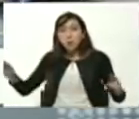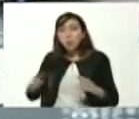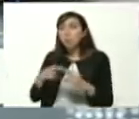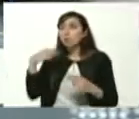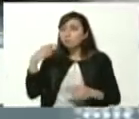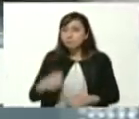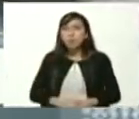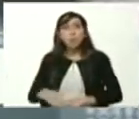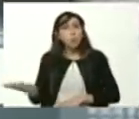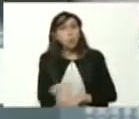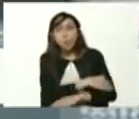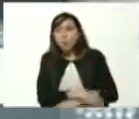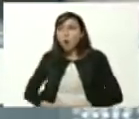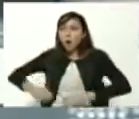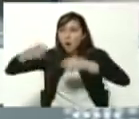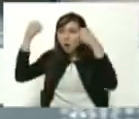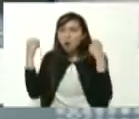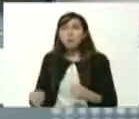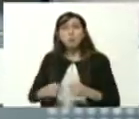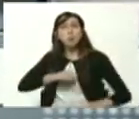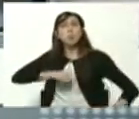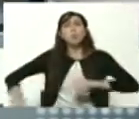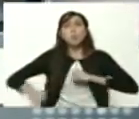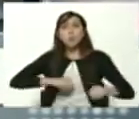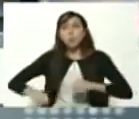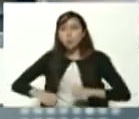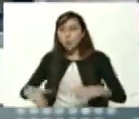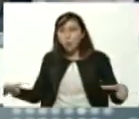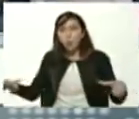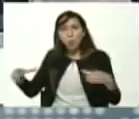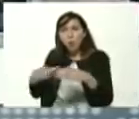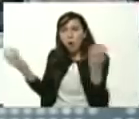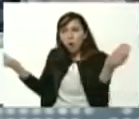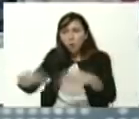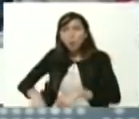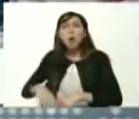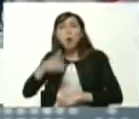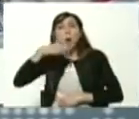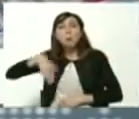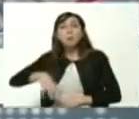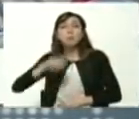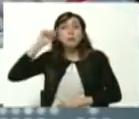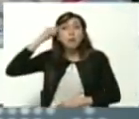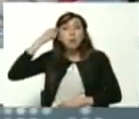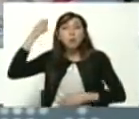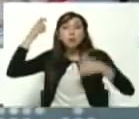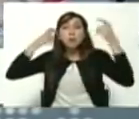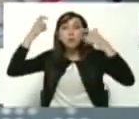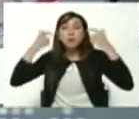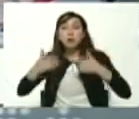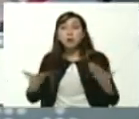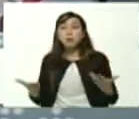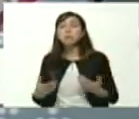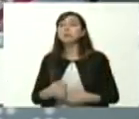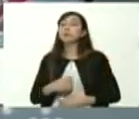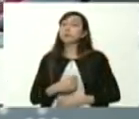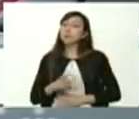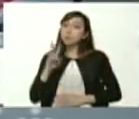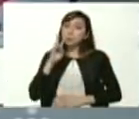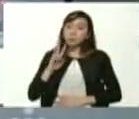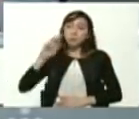a convencer a movilizar a organizar a un pueblo recordemos eso me trae gratos recuerdos